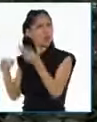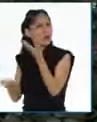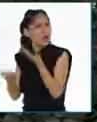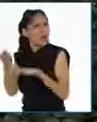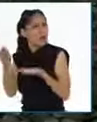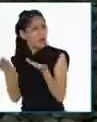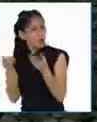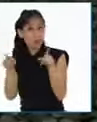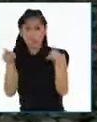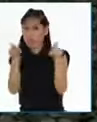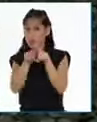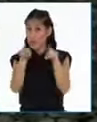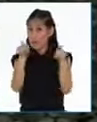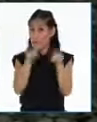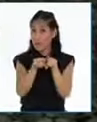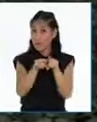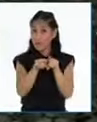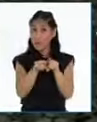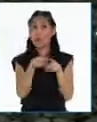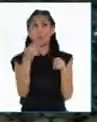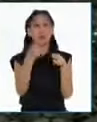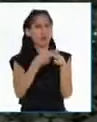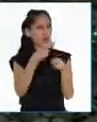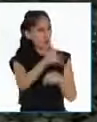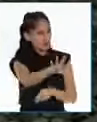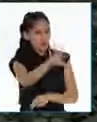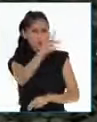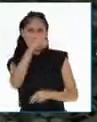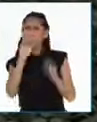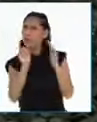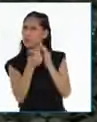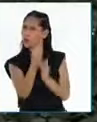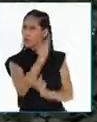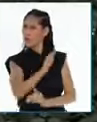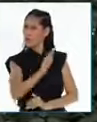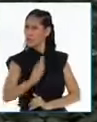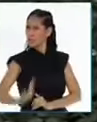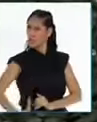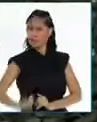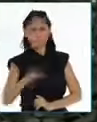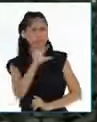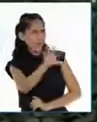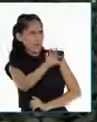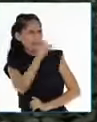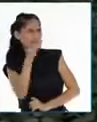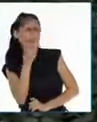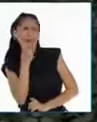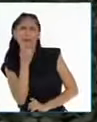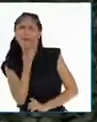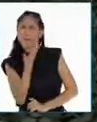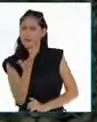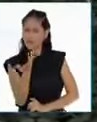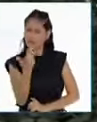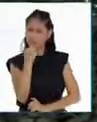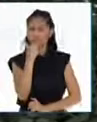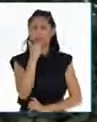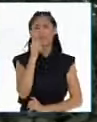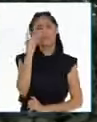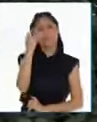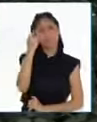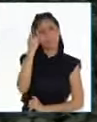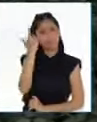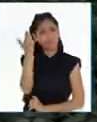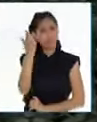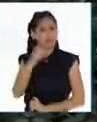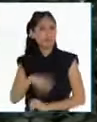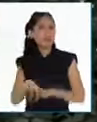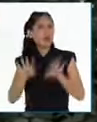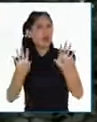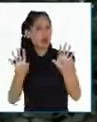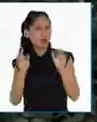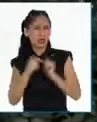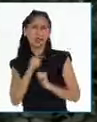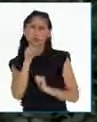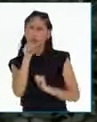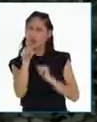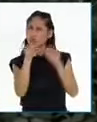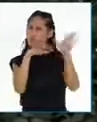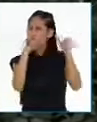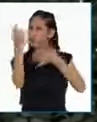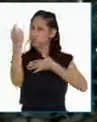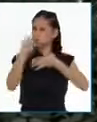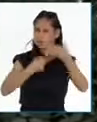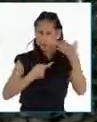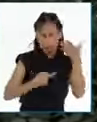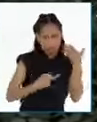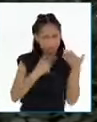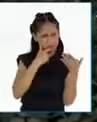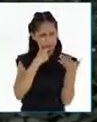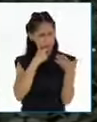Tenemos varias interrogantes que queremos responder con ustedes durante toda esta semana. ¿Cómo tomamos decisiones pensando